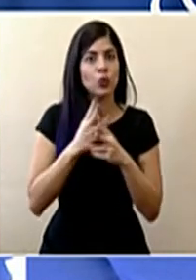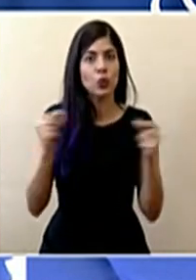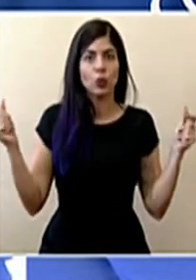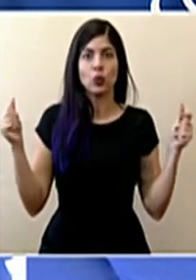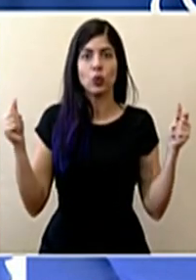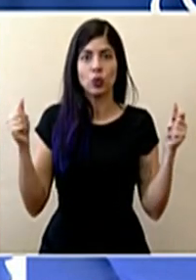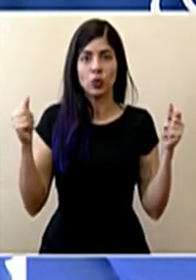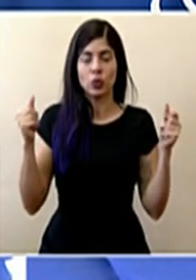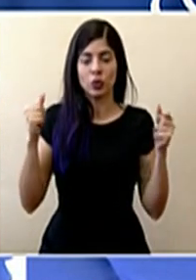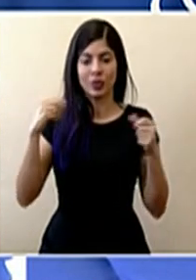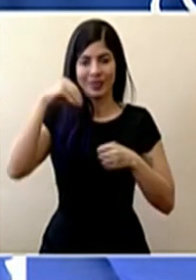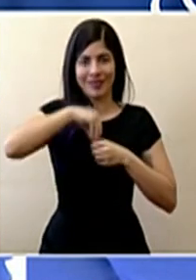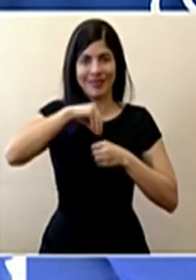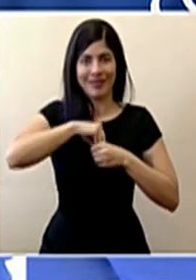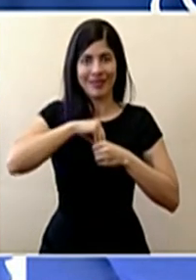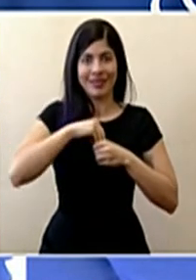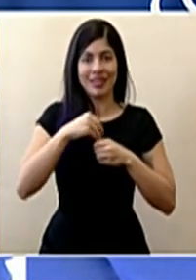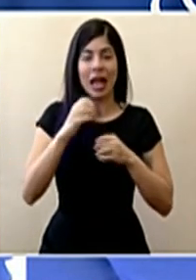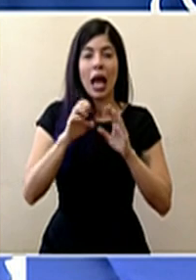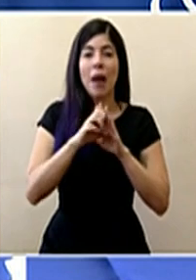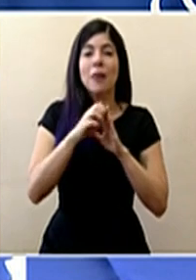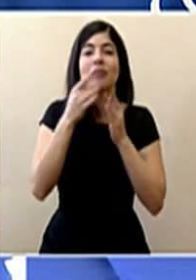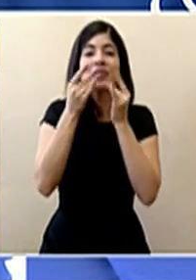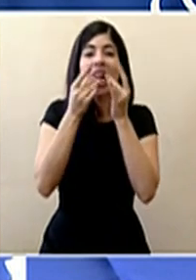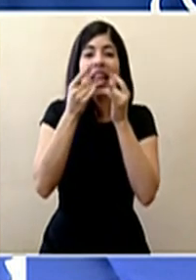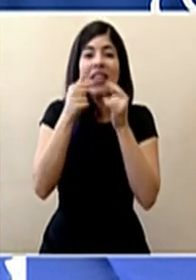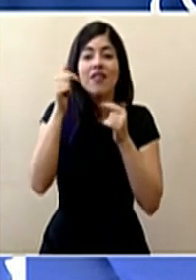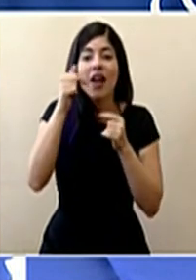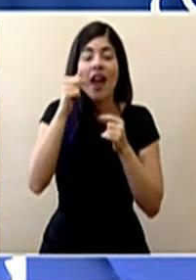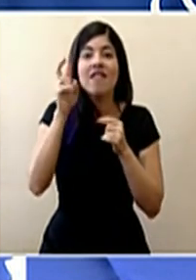en las secreciones de saliva.